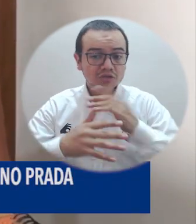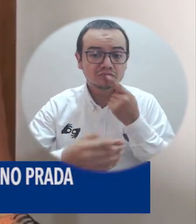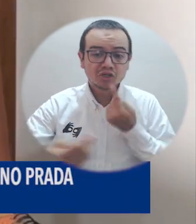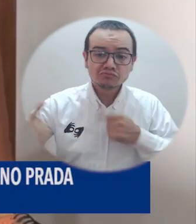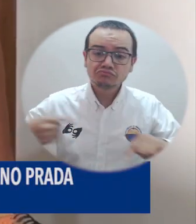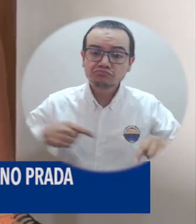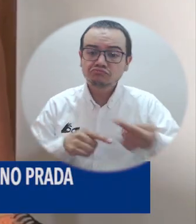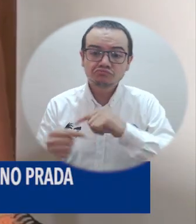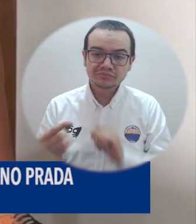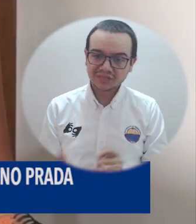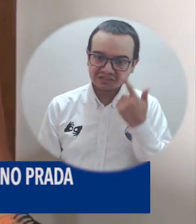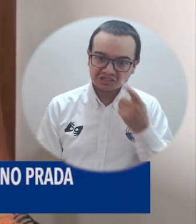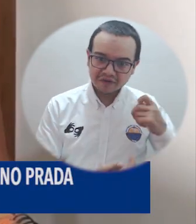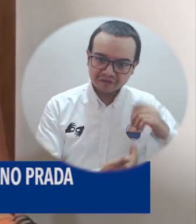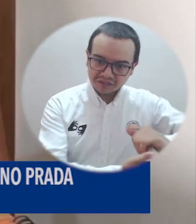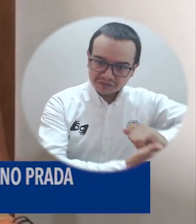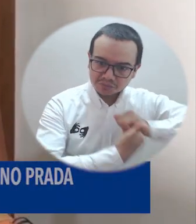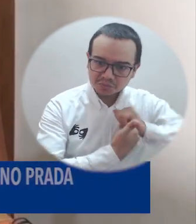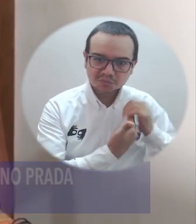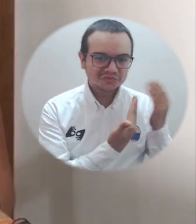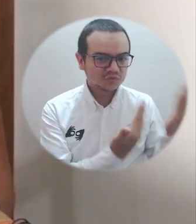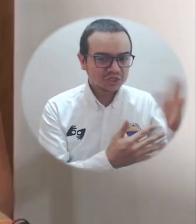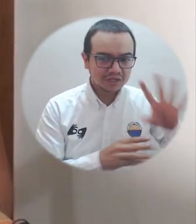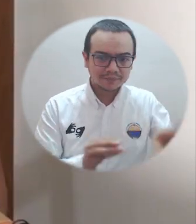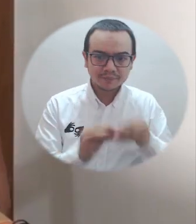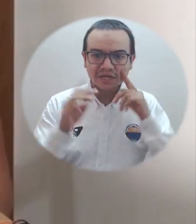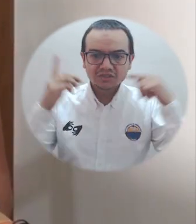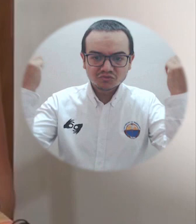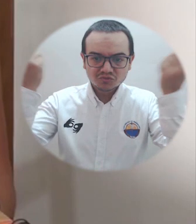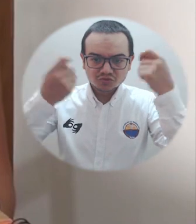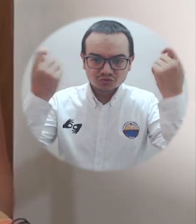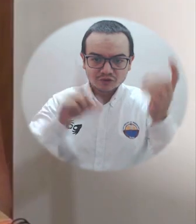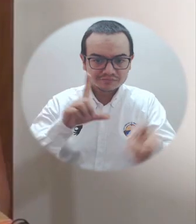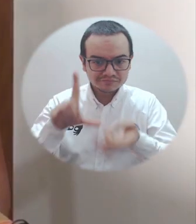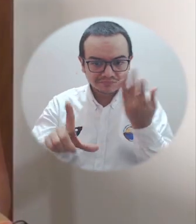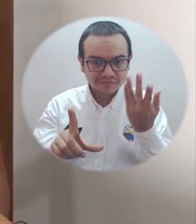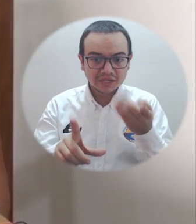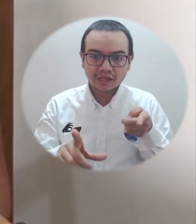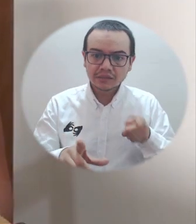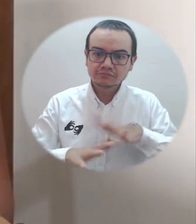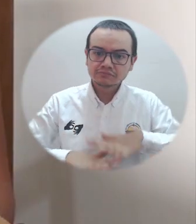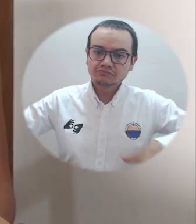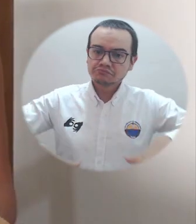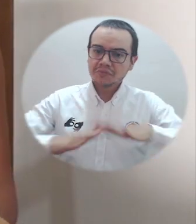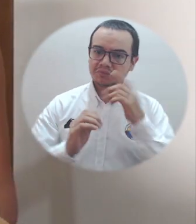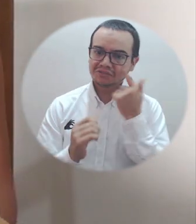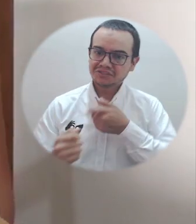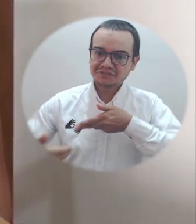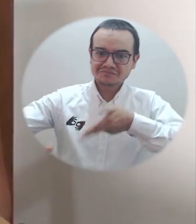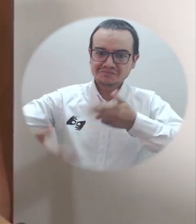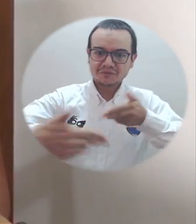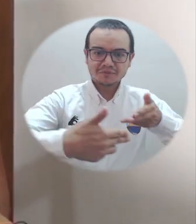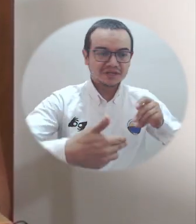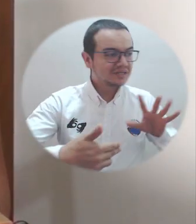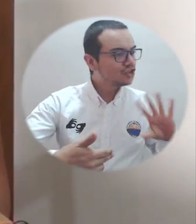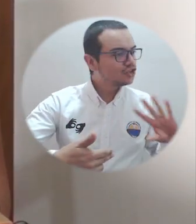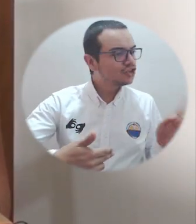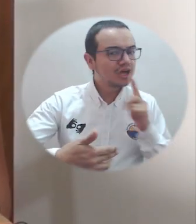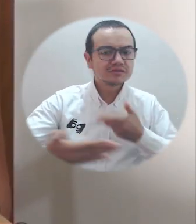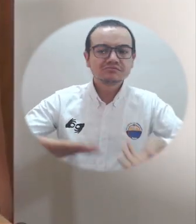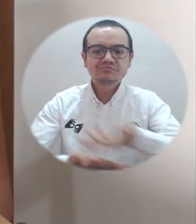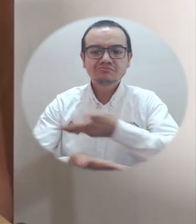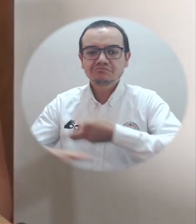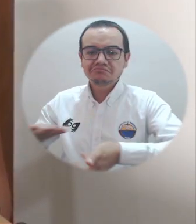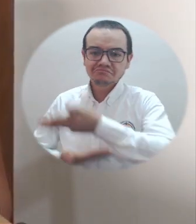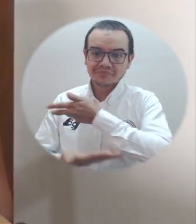el que pudimos compartir sus experiencias en torno a sus emprendimientos, sus asesorías, el tema del marketing digital, en un espacio